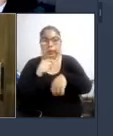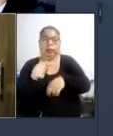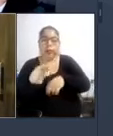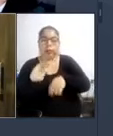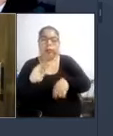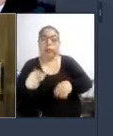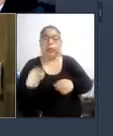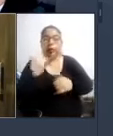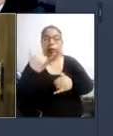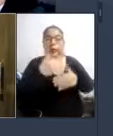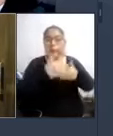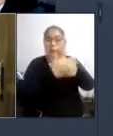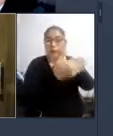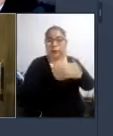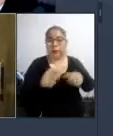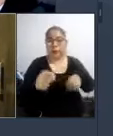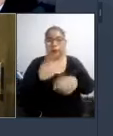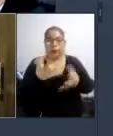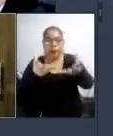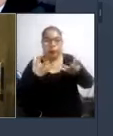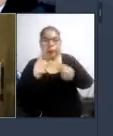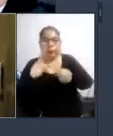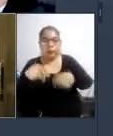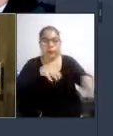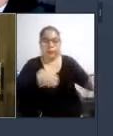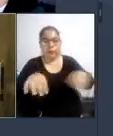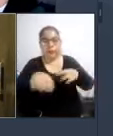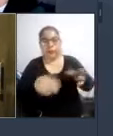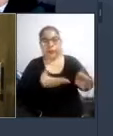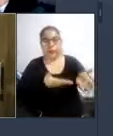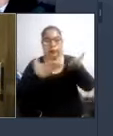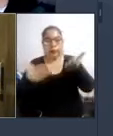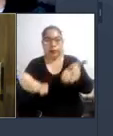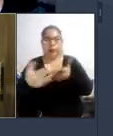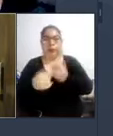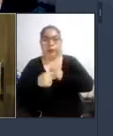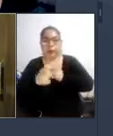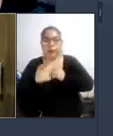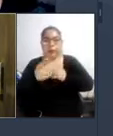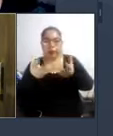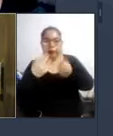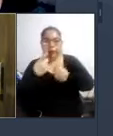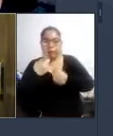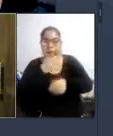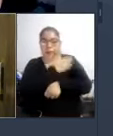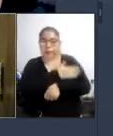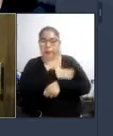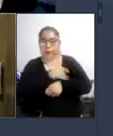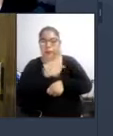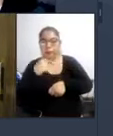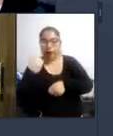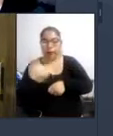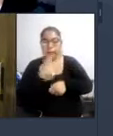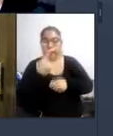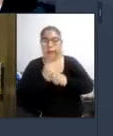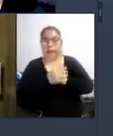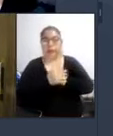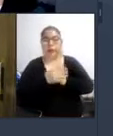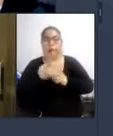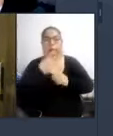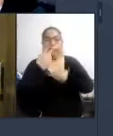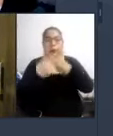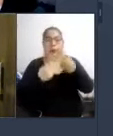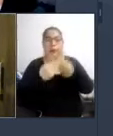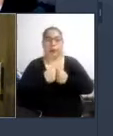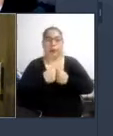que son de provecho uso servicio aprovechamiento y beneficio general para absolutamente